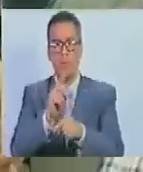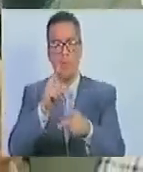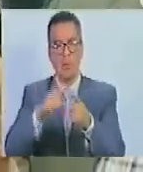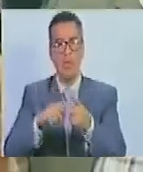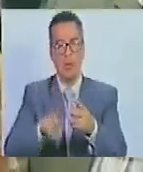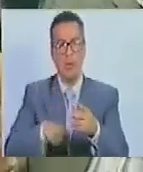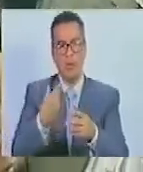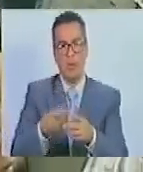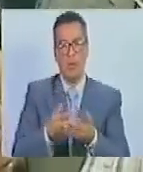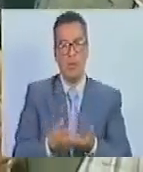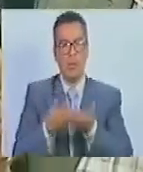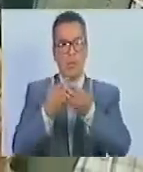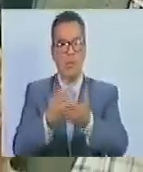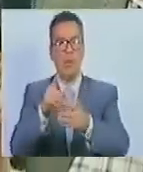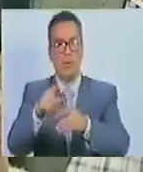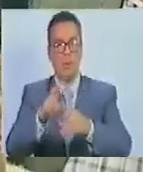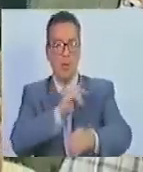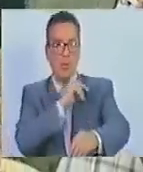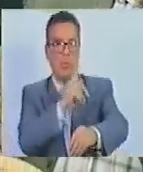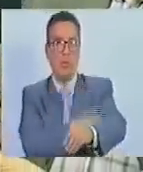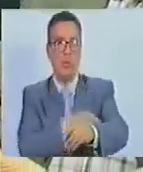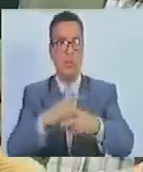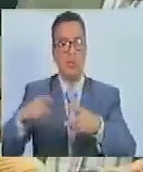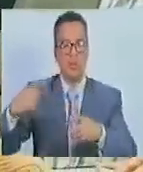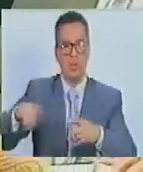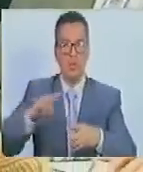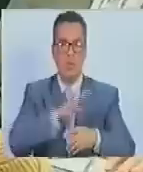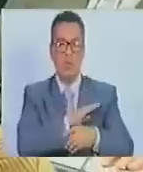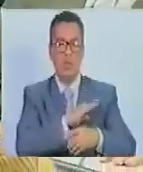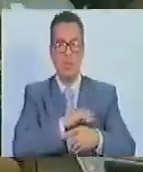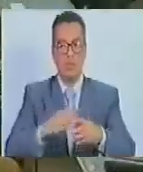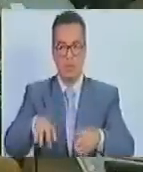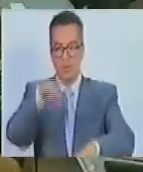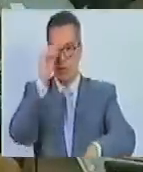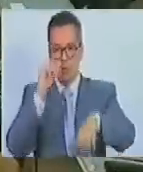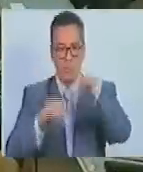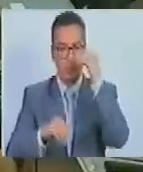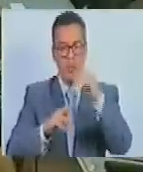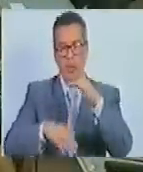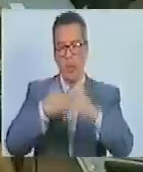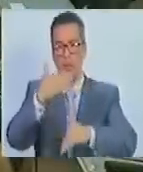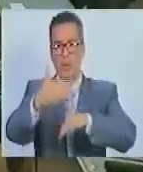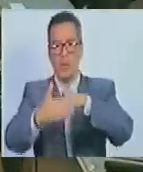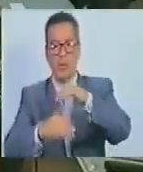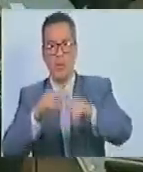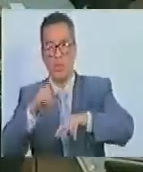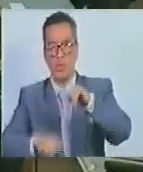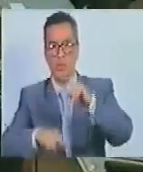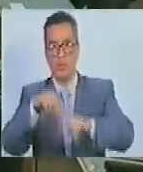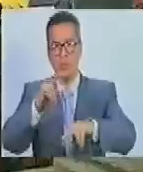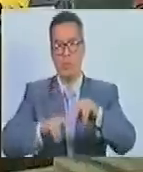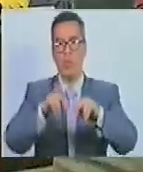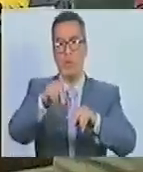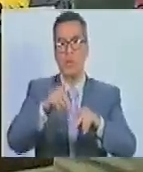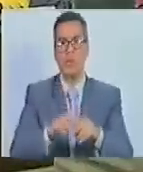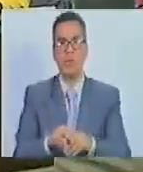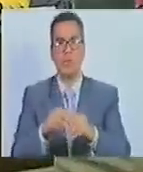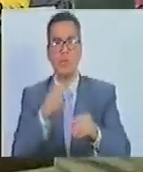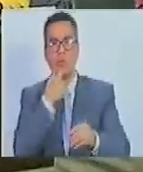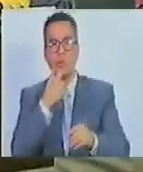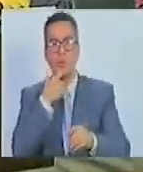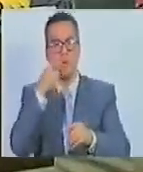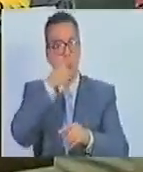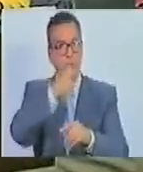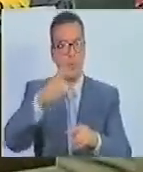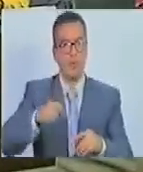para poder darle el poder, el derecho a educarse, avanzar a la formación a este hermoso